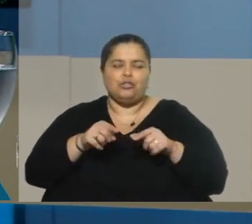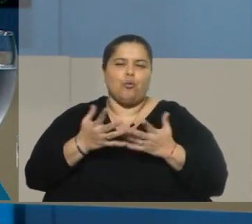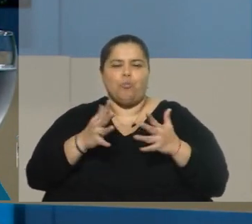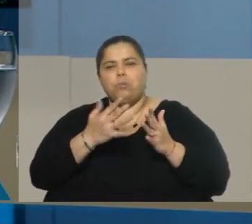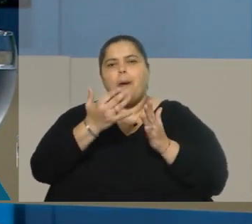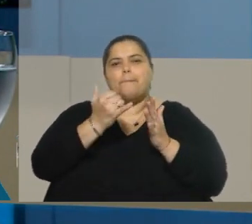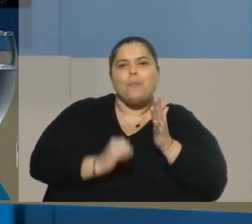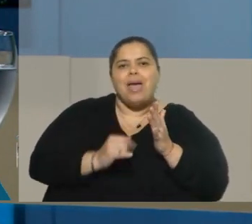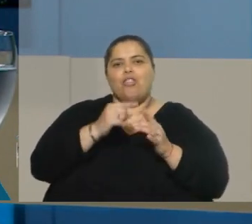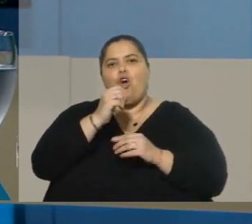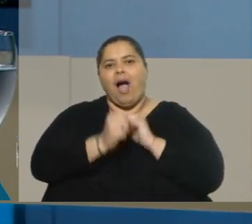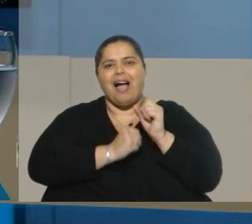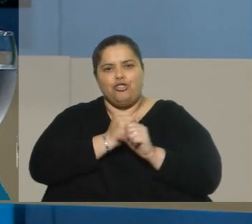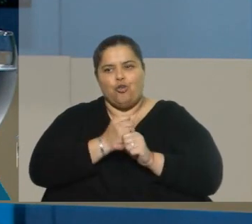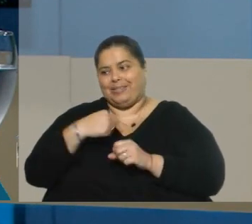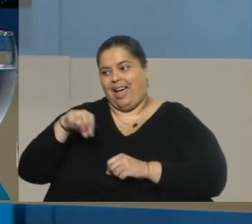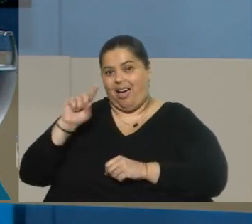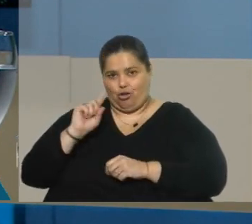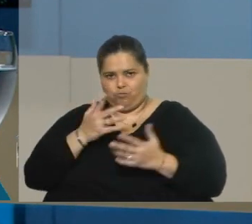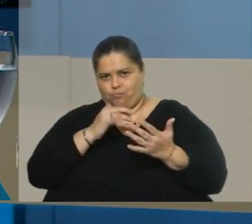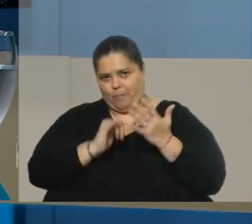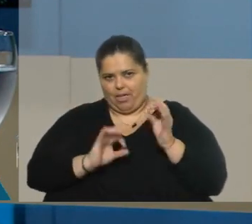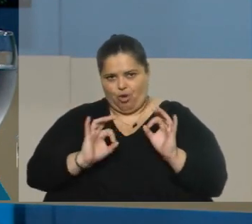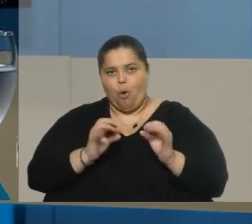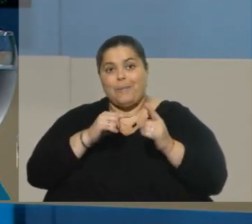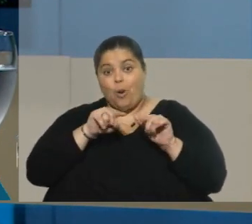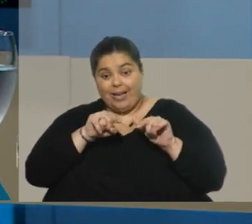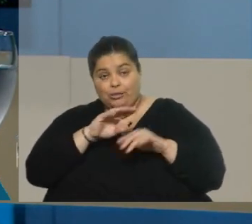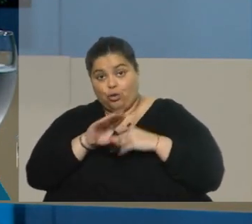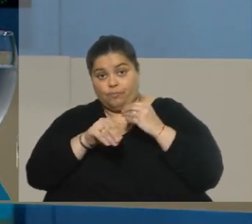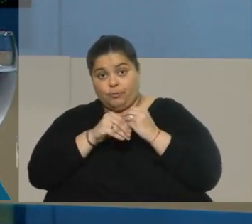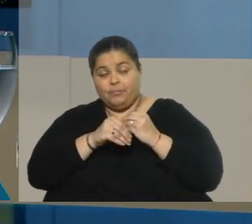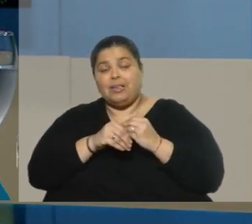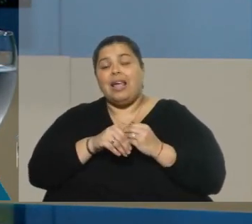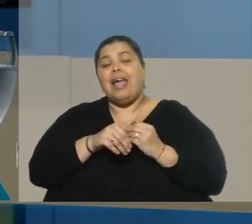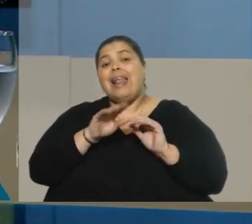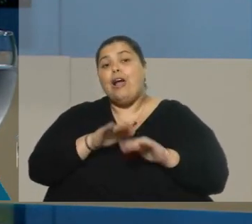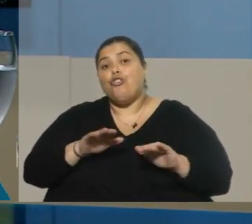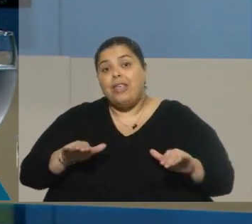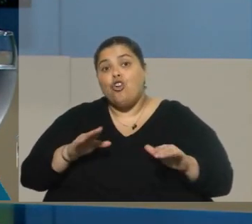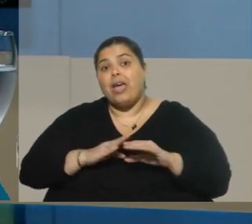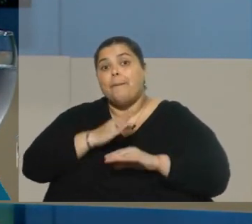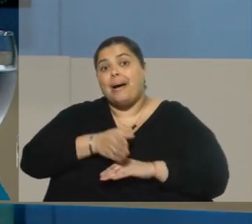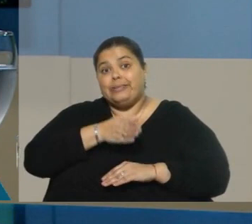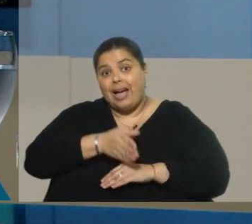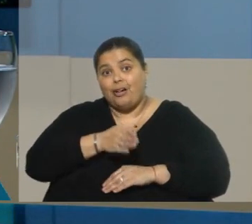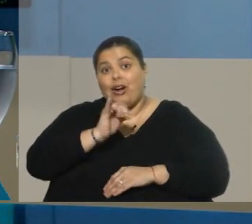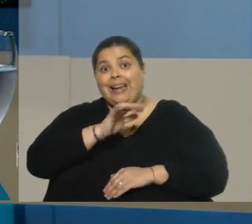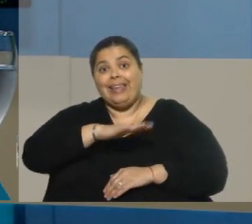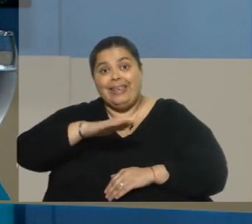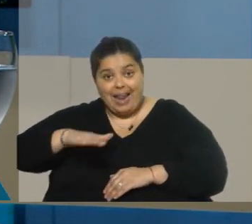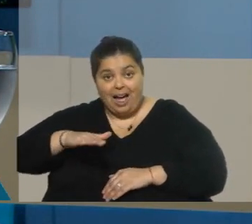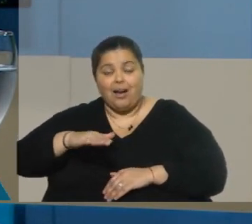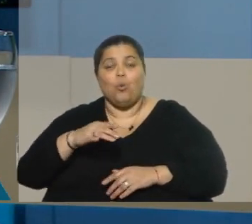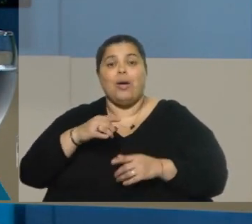ocurrió en el año 2021, ¿verdad? Ahora, si a le agregamos lo que ocurrió en el 2021, los niños que pasaron por el INAO se vincularon a él, ya la cifra